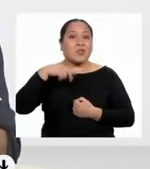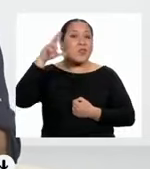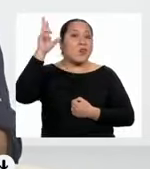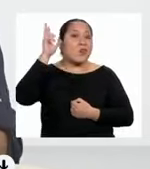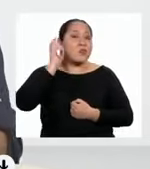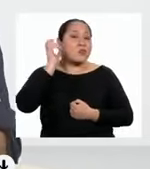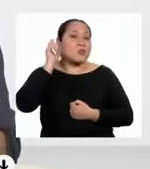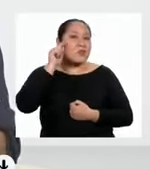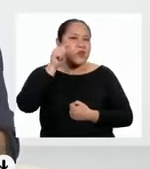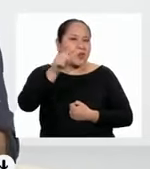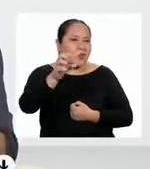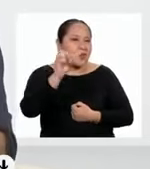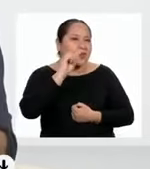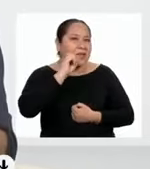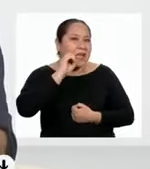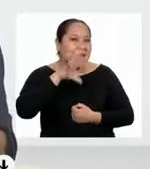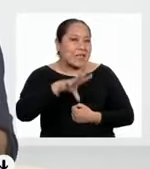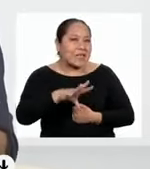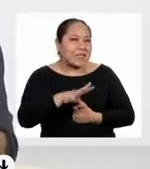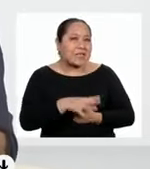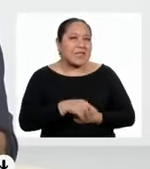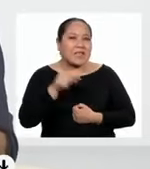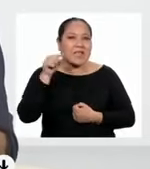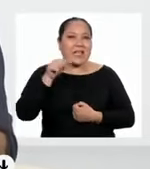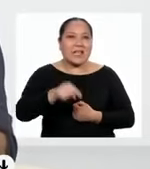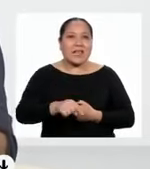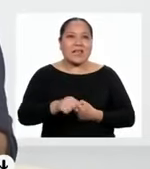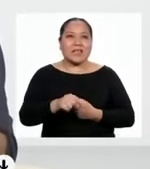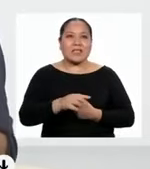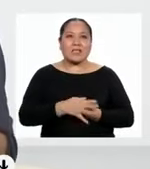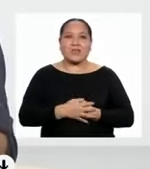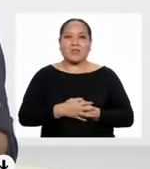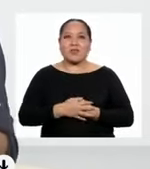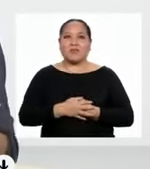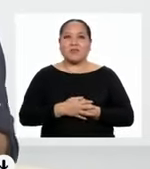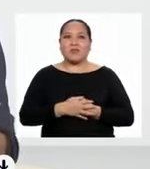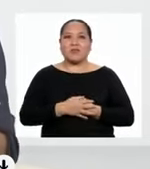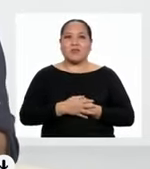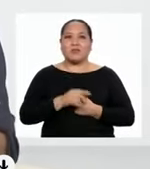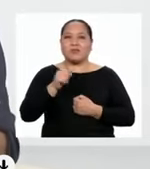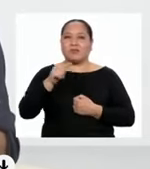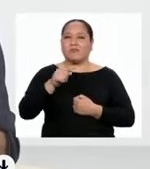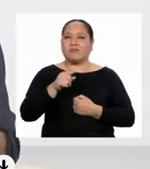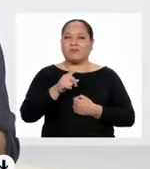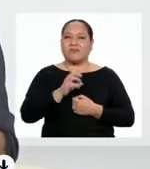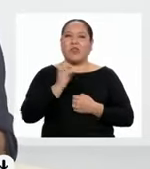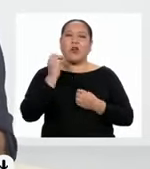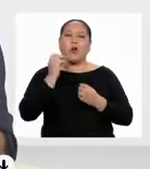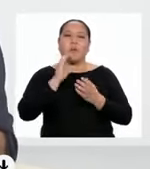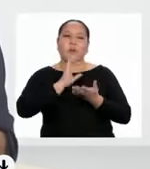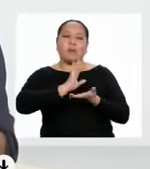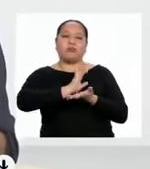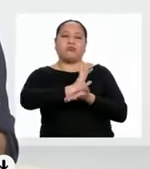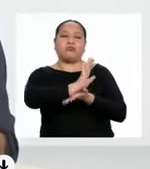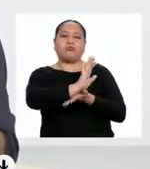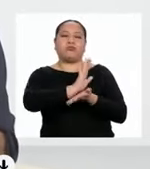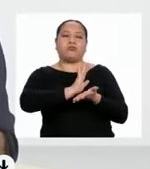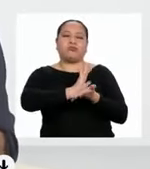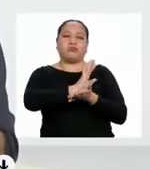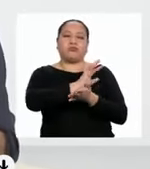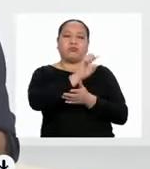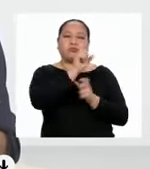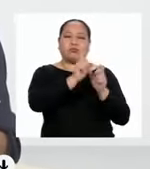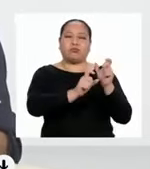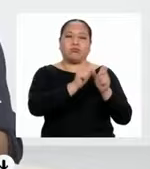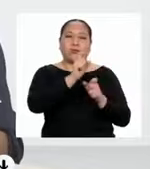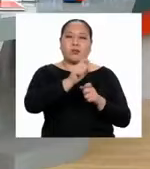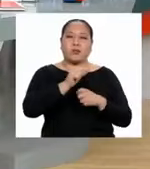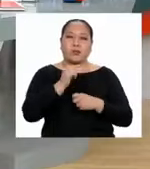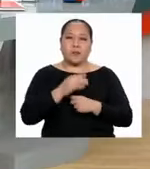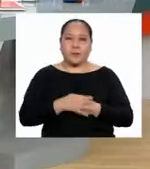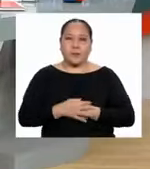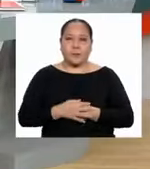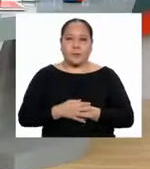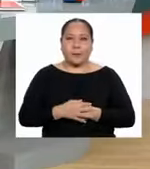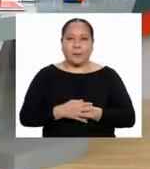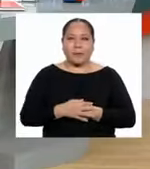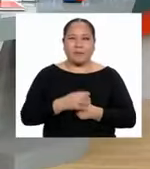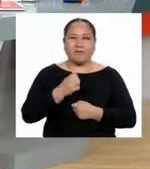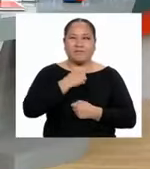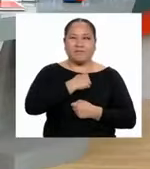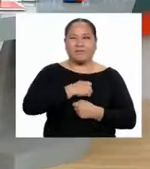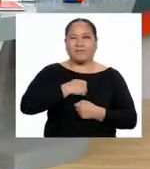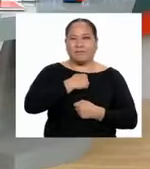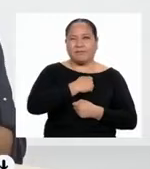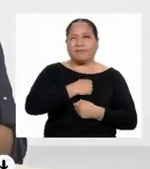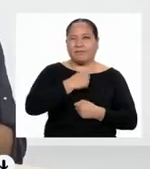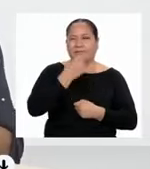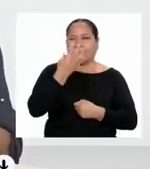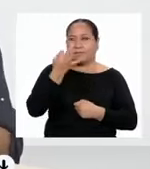lo que acabas de decir sobre el tráfico y los descalificativos de la gente hacia las otras personas. Qué pena eso,